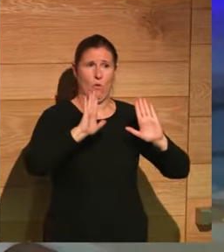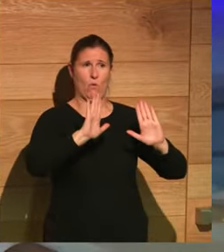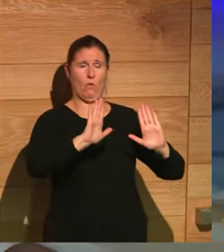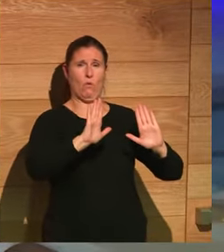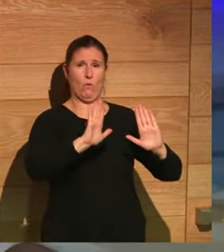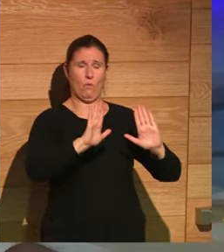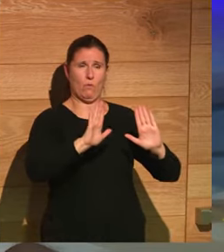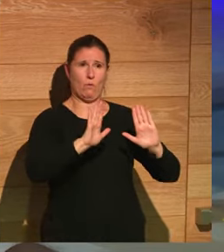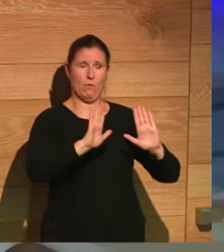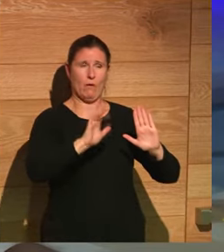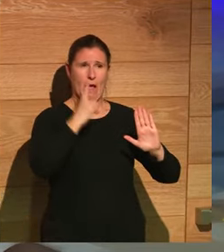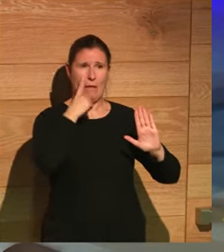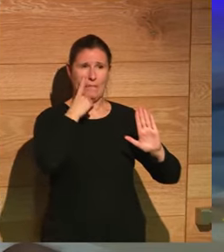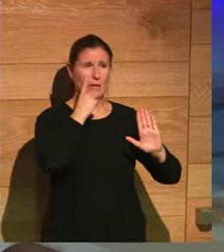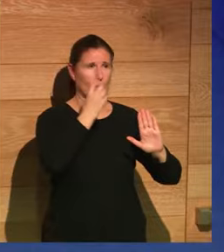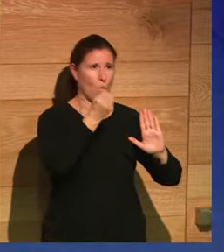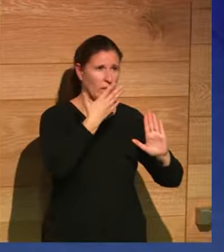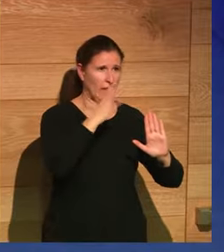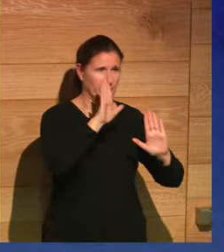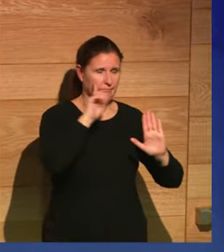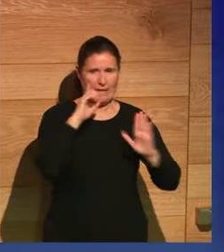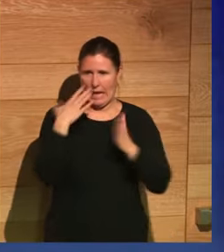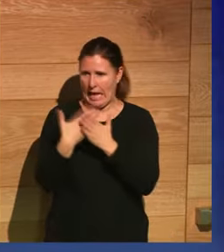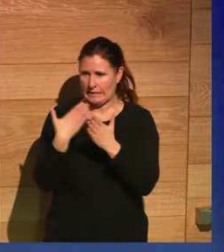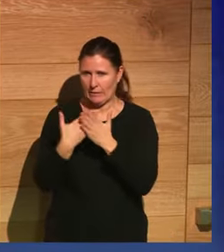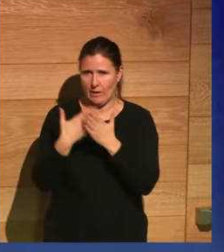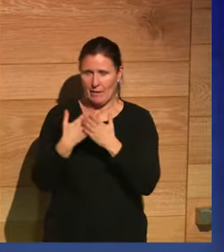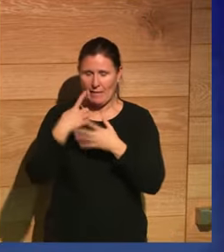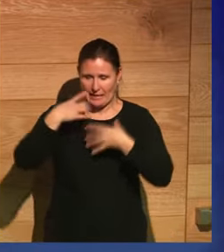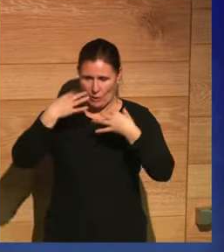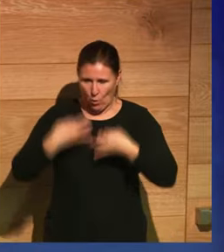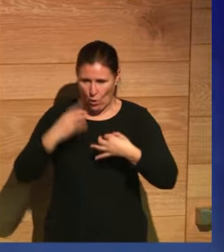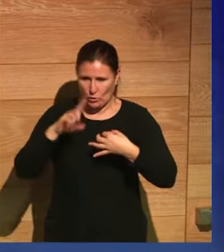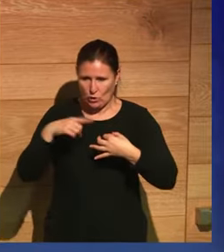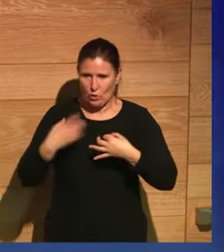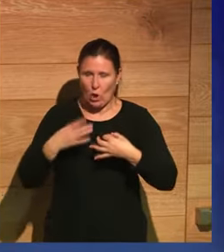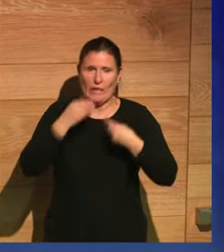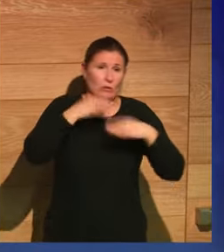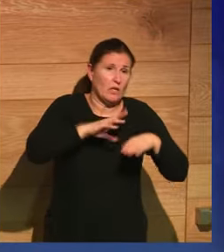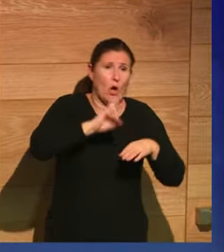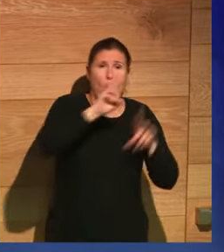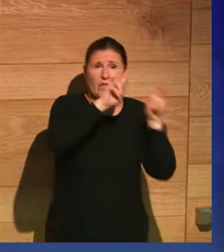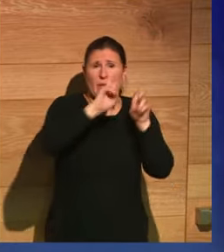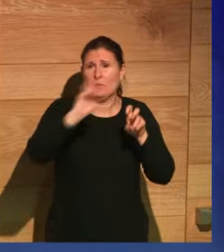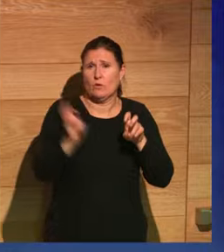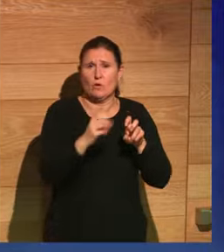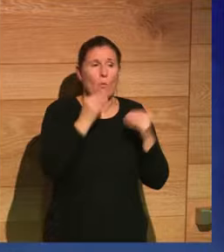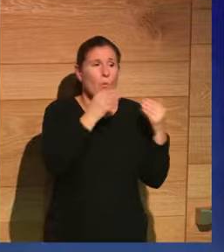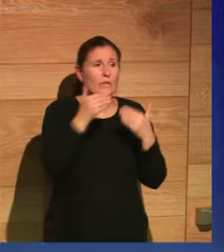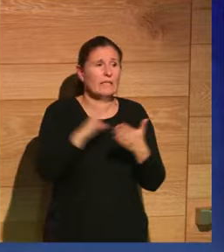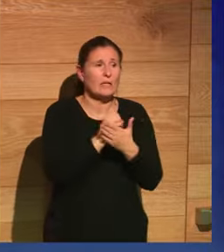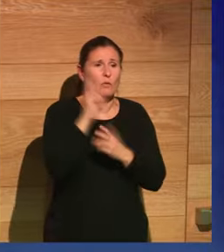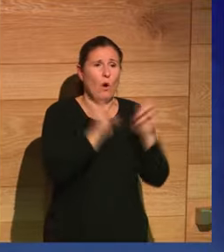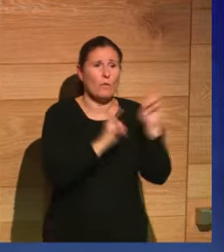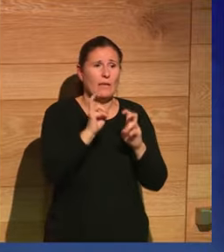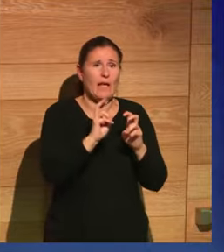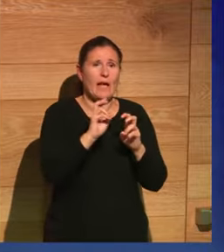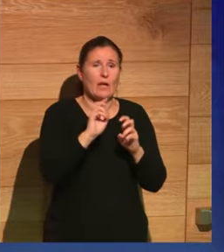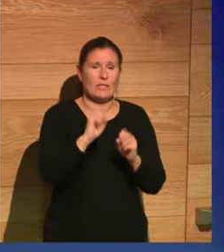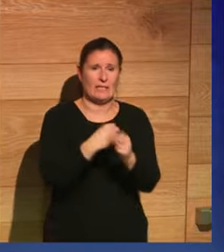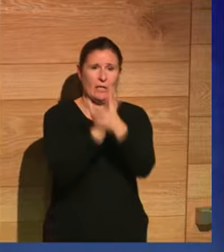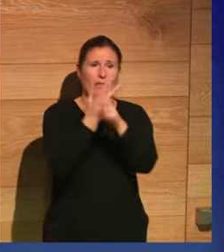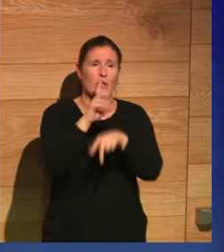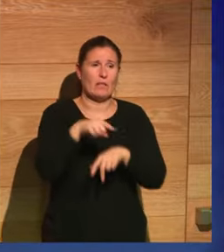hacer una pequeña comprobación y asegurarse de que no nos la cuelen con la historia ni con ninguna cosa más muchísimas gracias a todos por estar aquí a los que se han